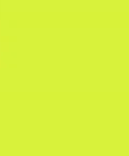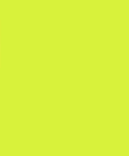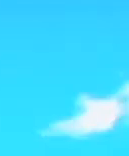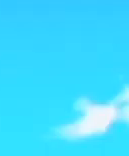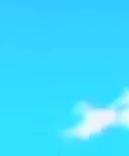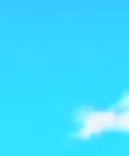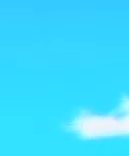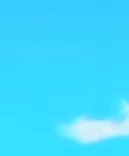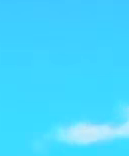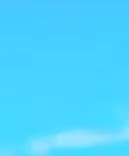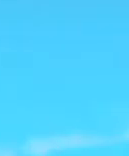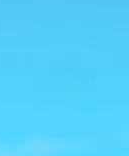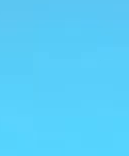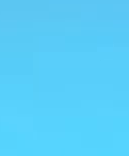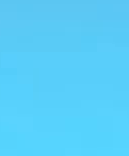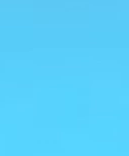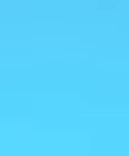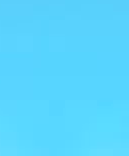Luz Verde.